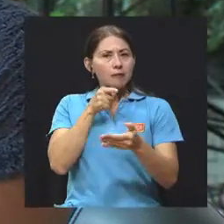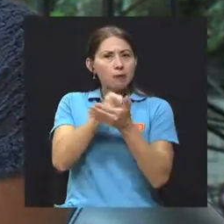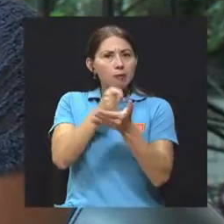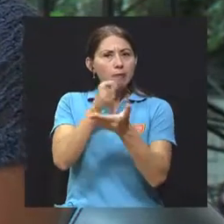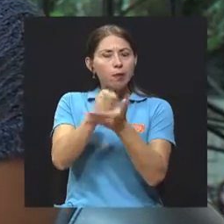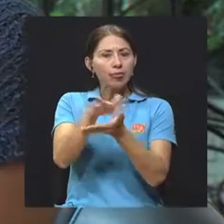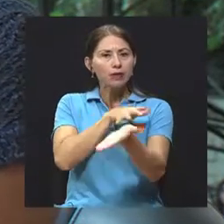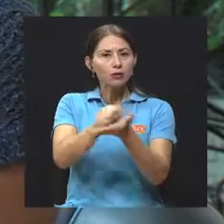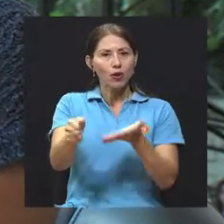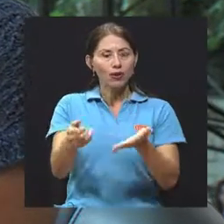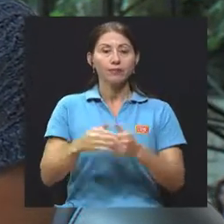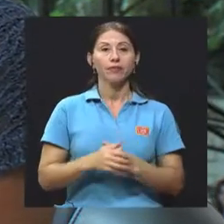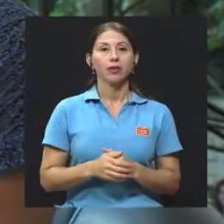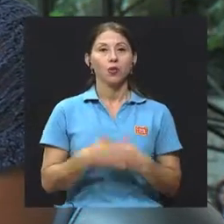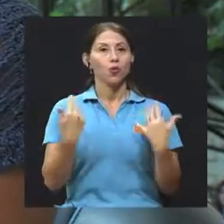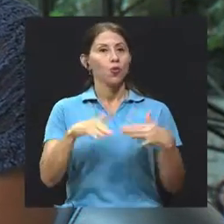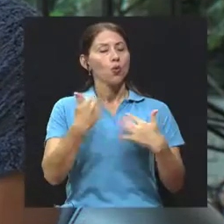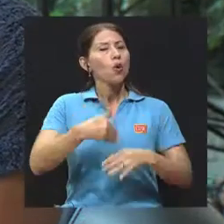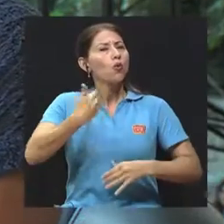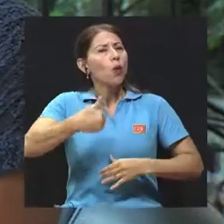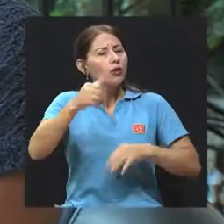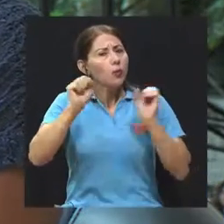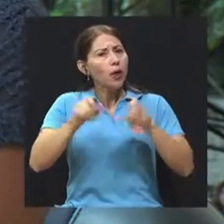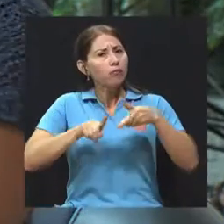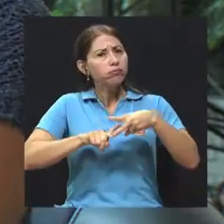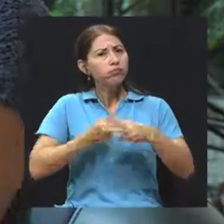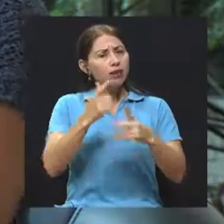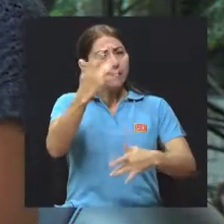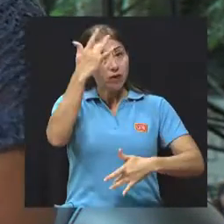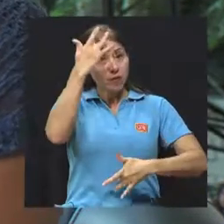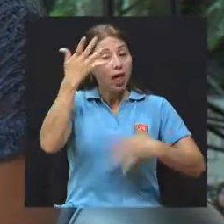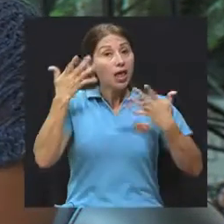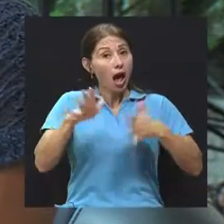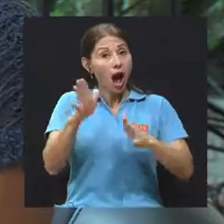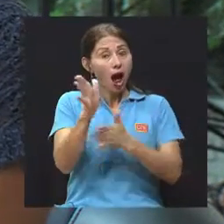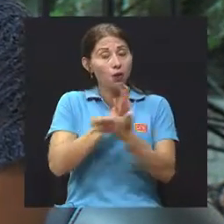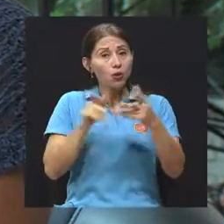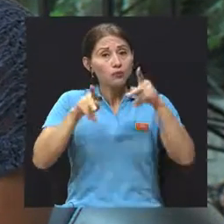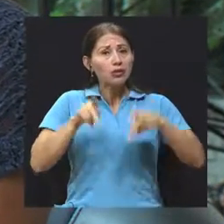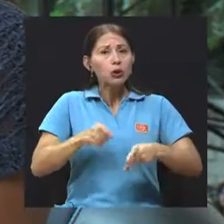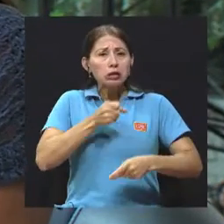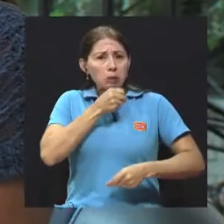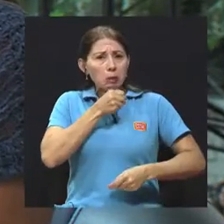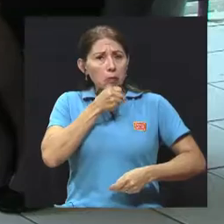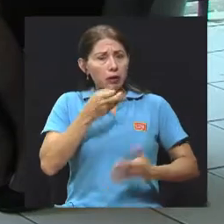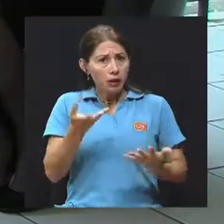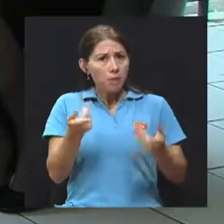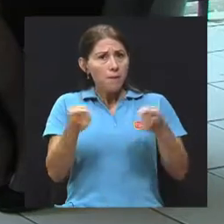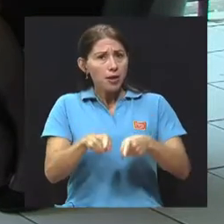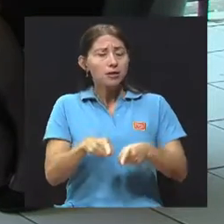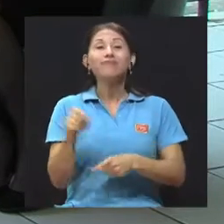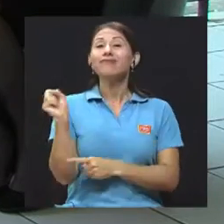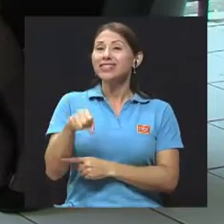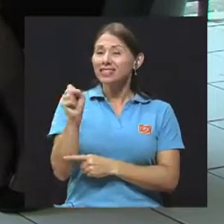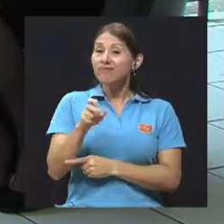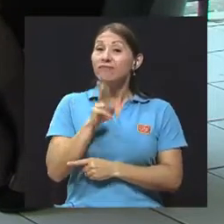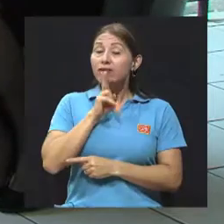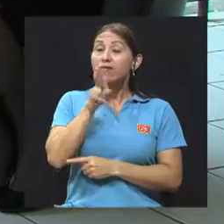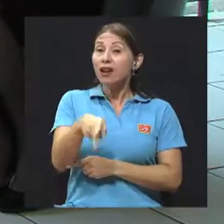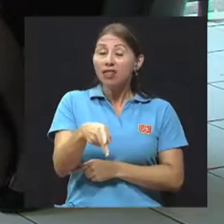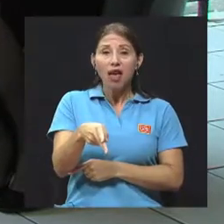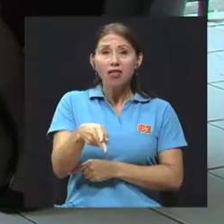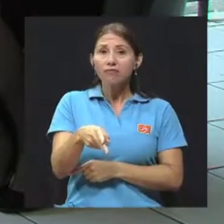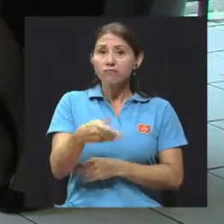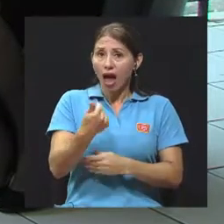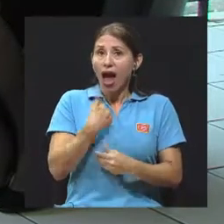¿Cuándo podría surgir esta enfermedad, doctor? ¿Se han dado casos de pacientes ya de edad avanzada, por ejemplo? Sí, en realidad se ha reportado prácticamente en todo